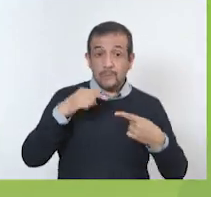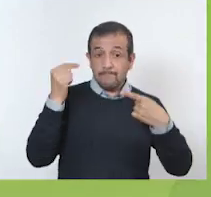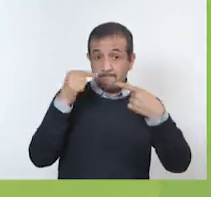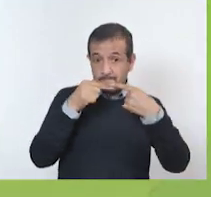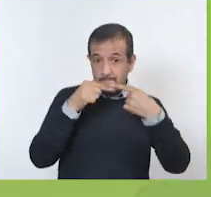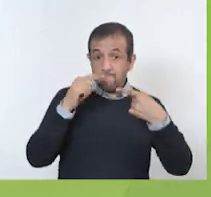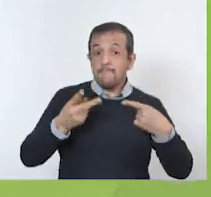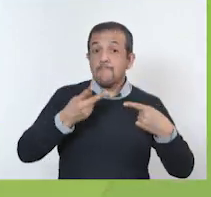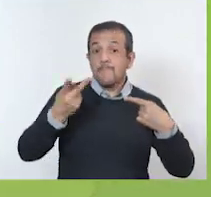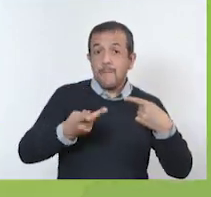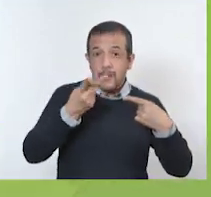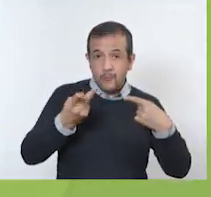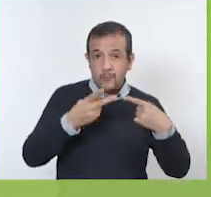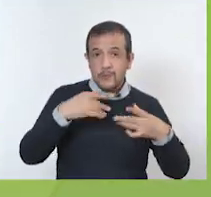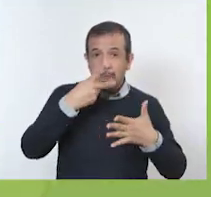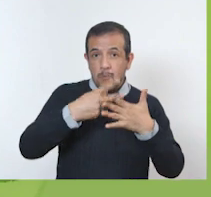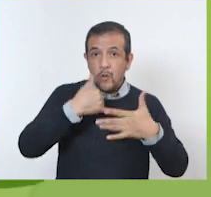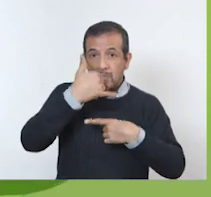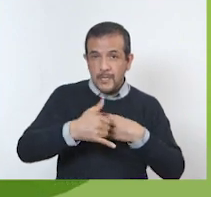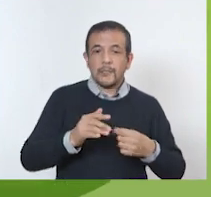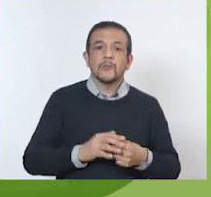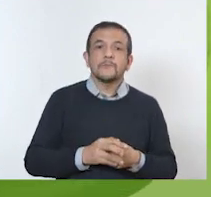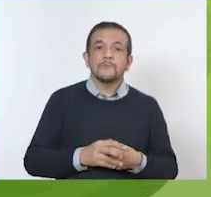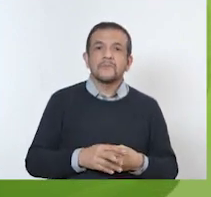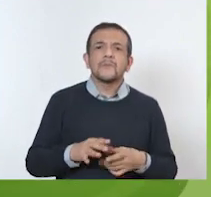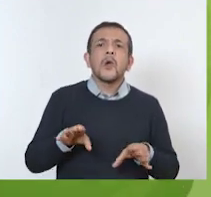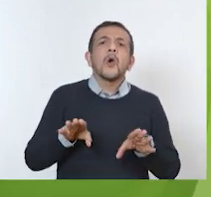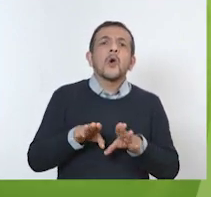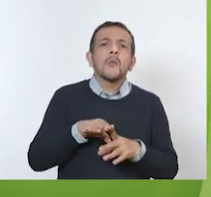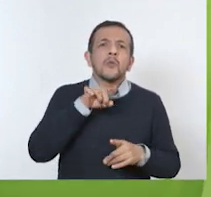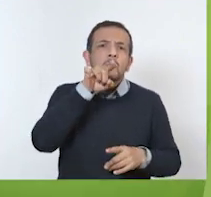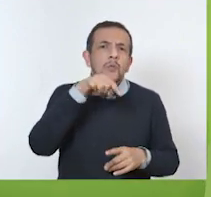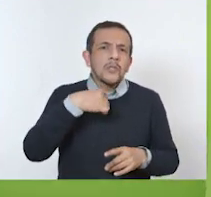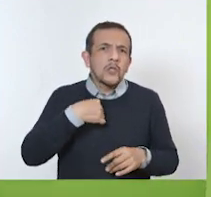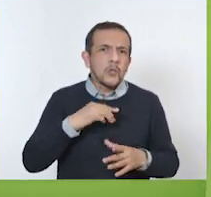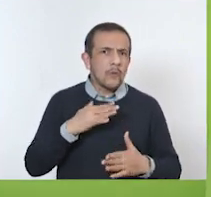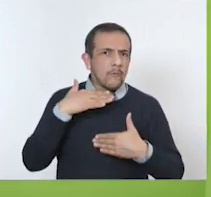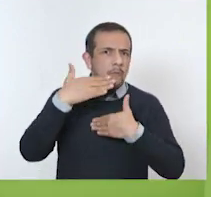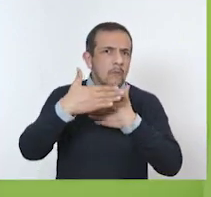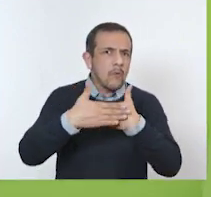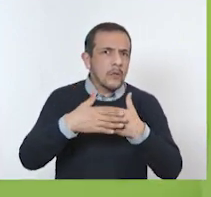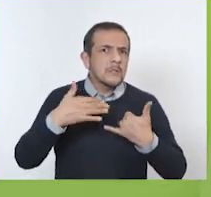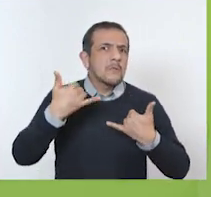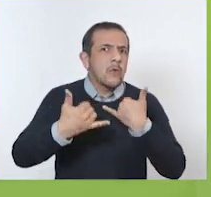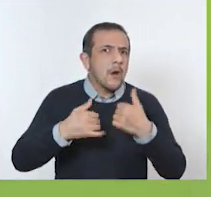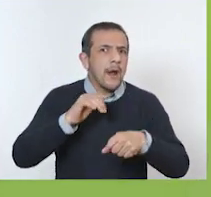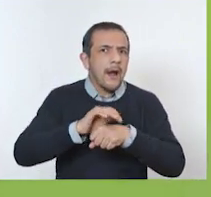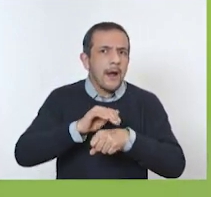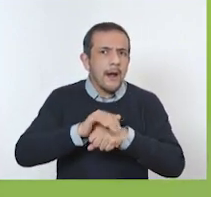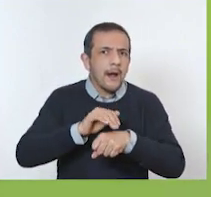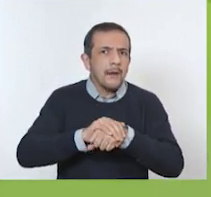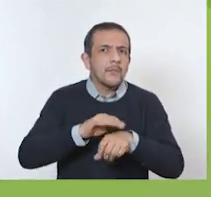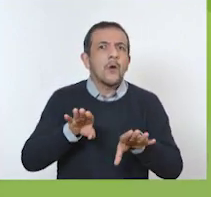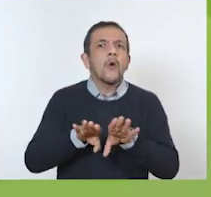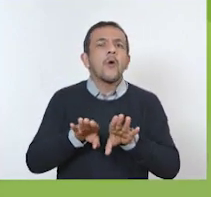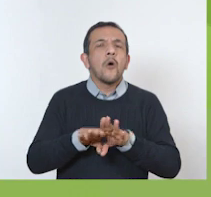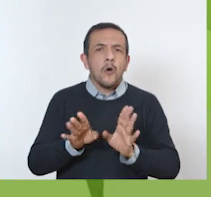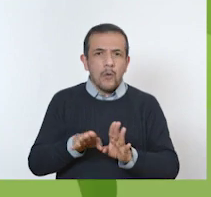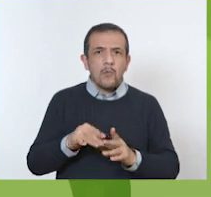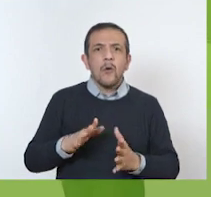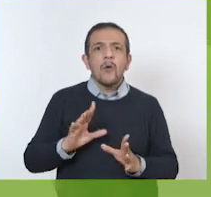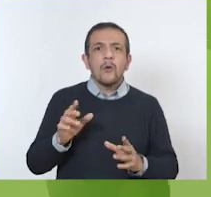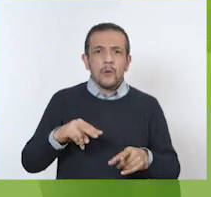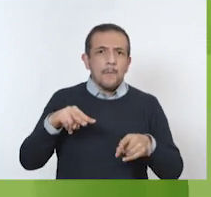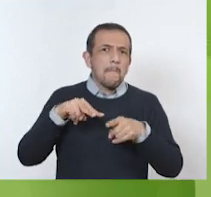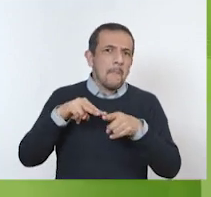La pregunta de nuestro proyecto es... ¿Cómo vamos a jugar con nuestras amigas y amigos cuando podamos regresar a